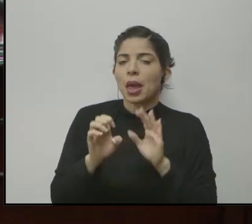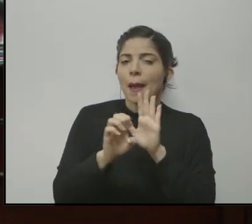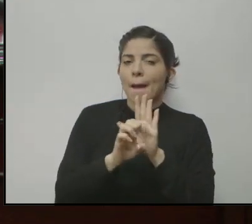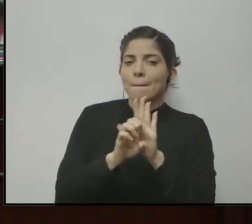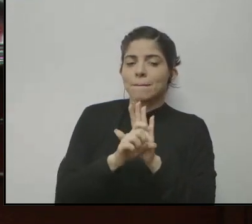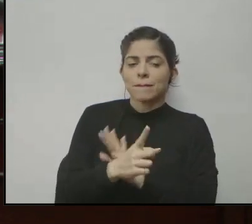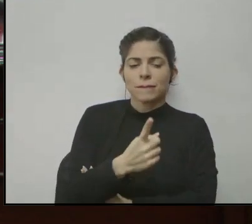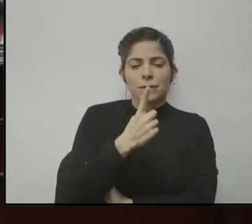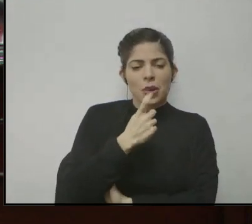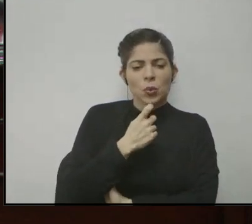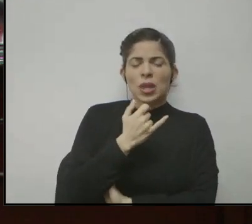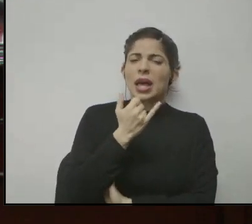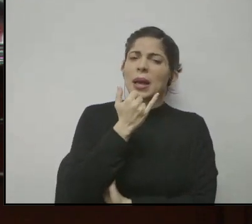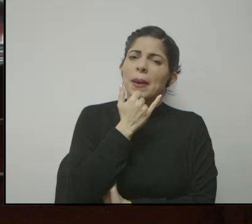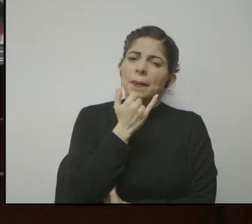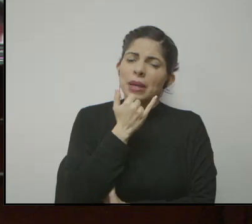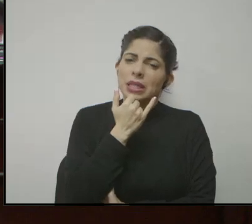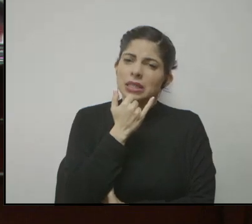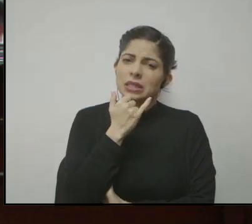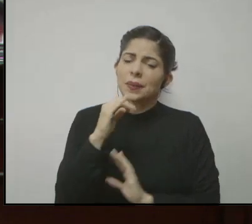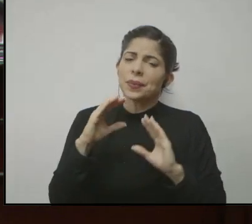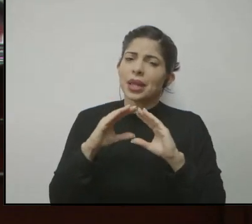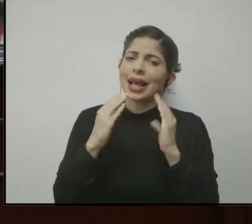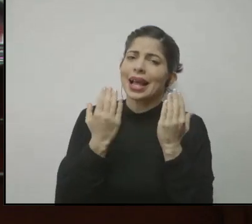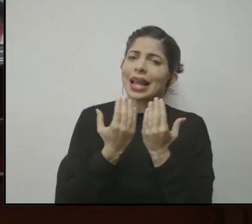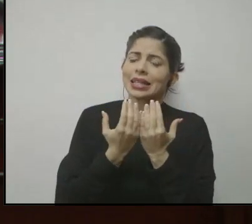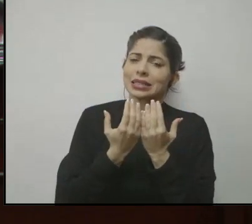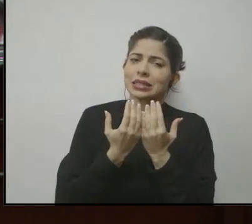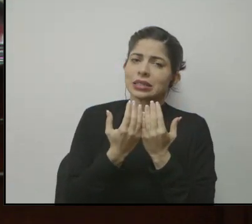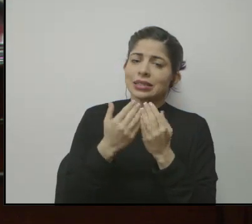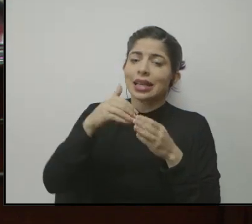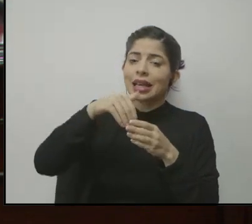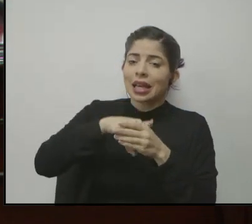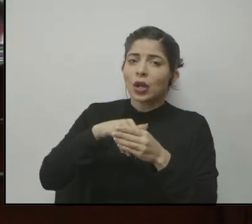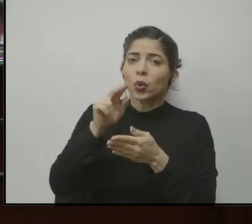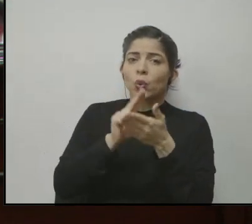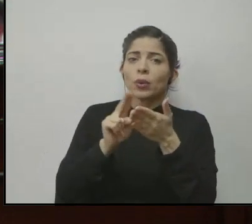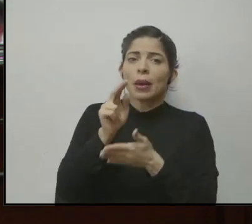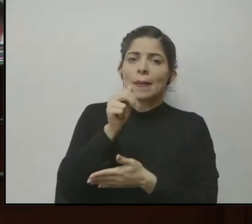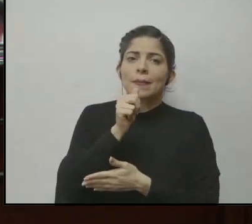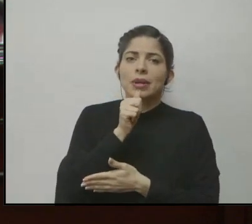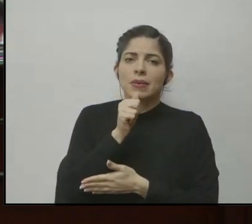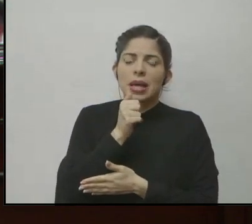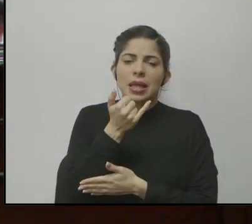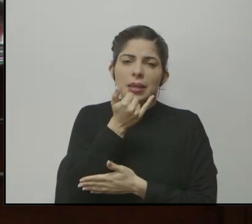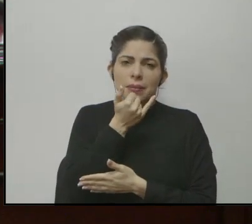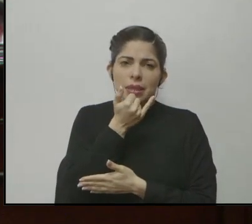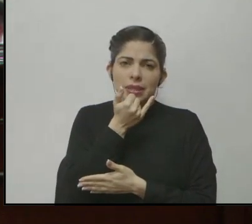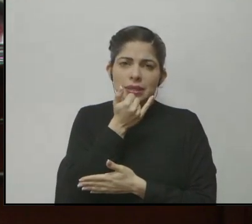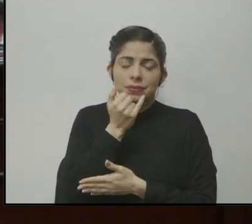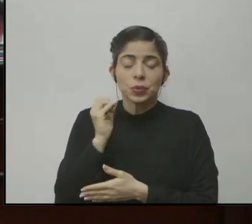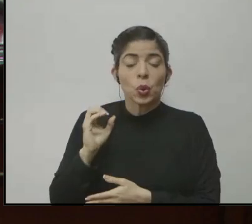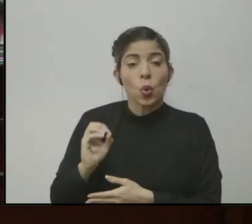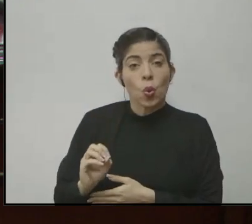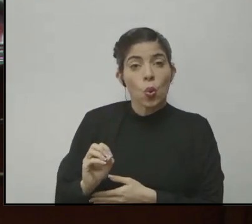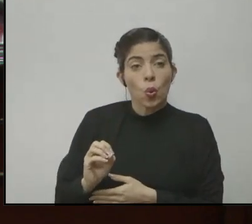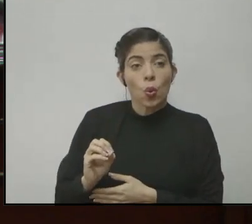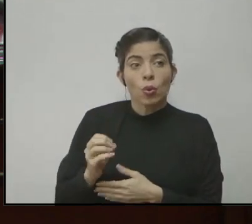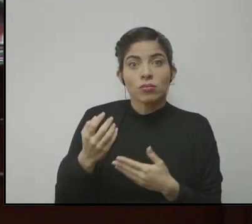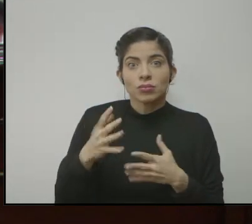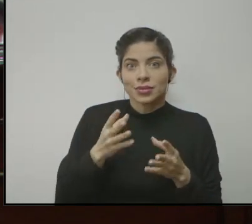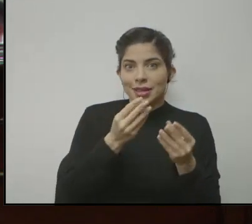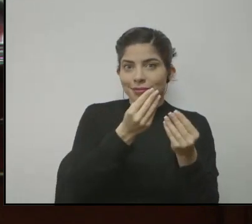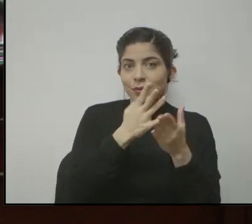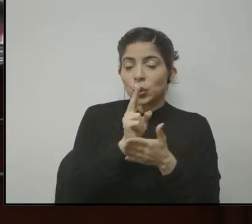ejemplo, consultan qué pasa con las clases en las universidades privadas o, bueno, como ya hemos tenido